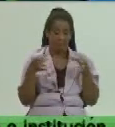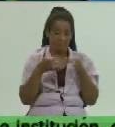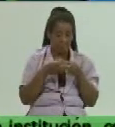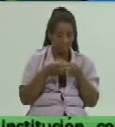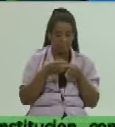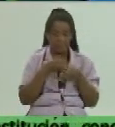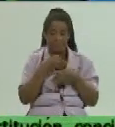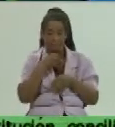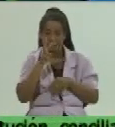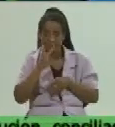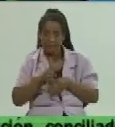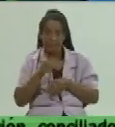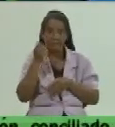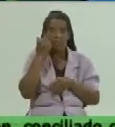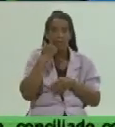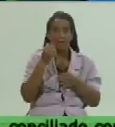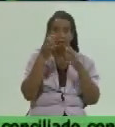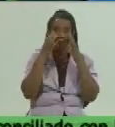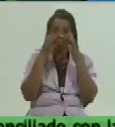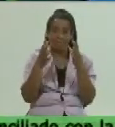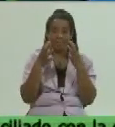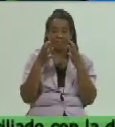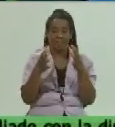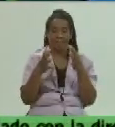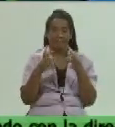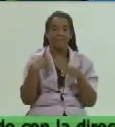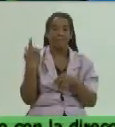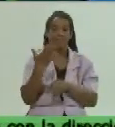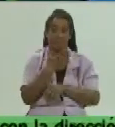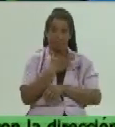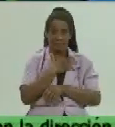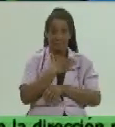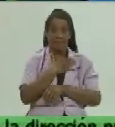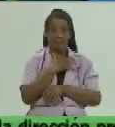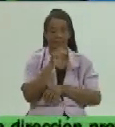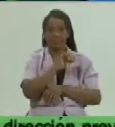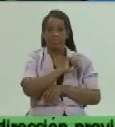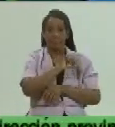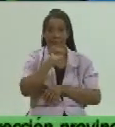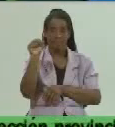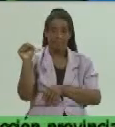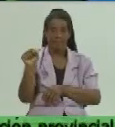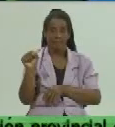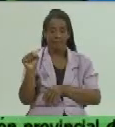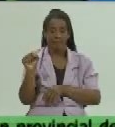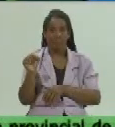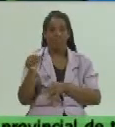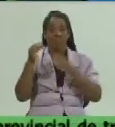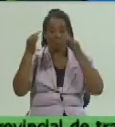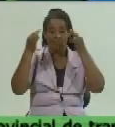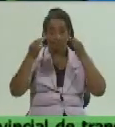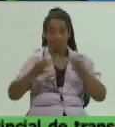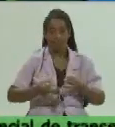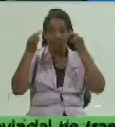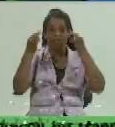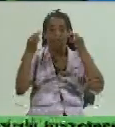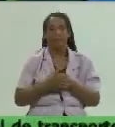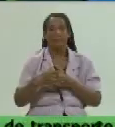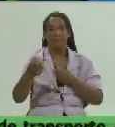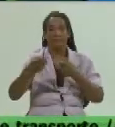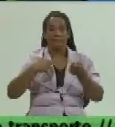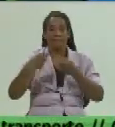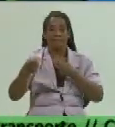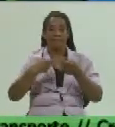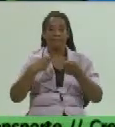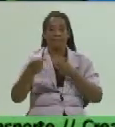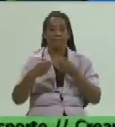como los más importantes para nosotros lograr una adecuada y estable comercialización y